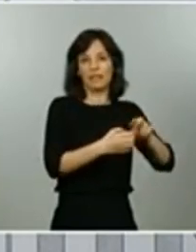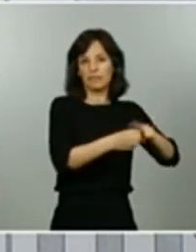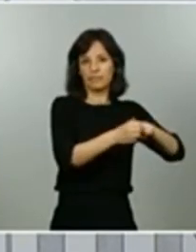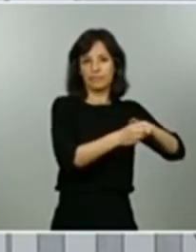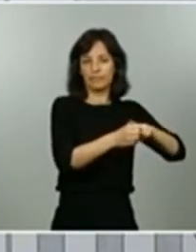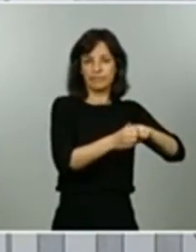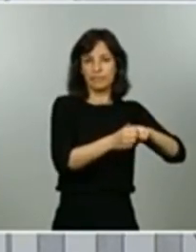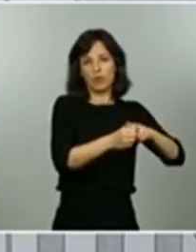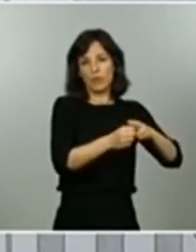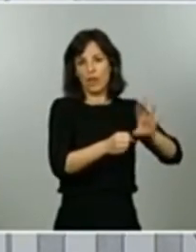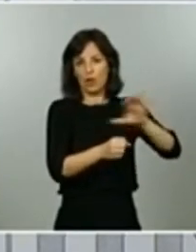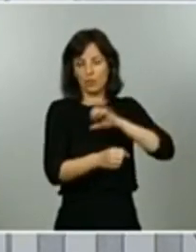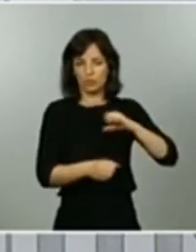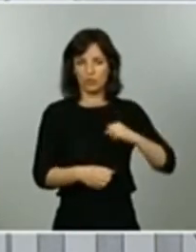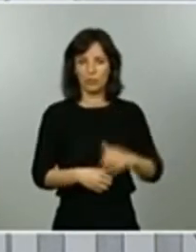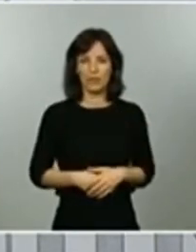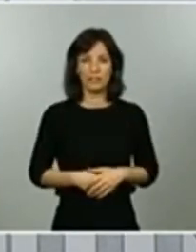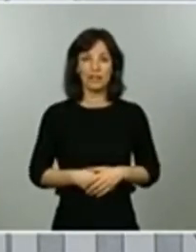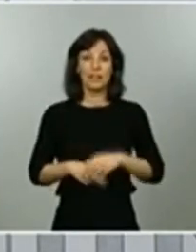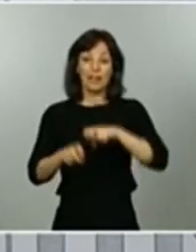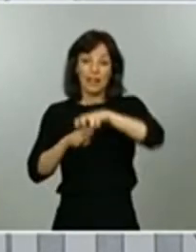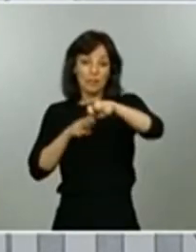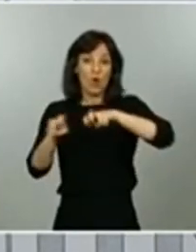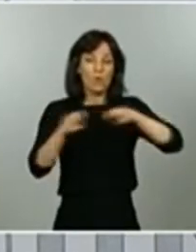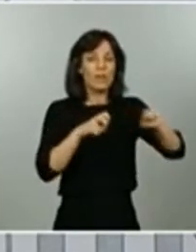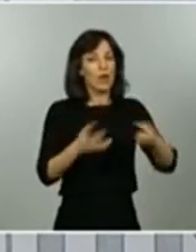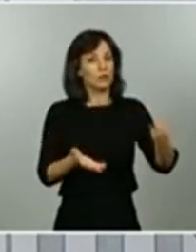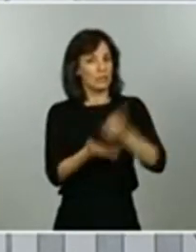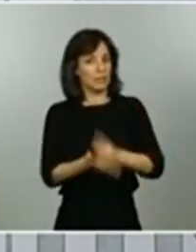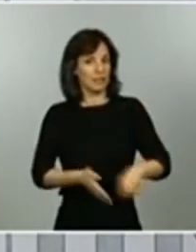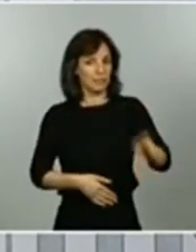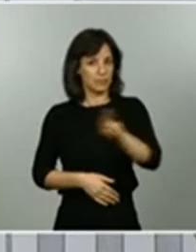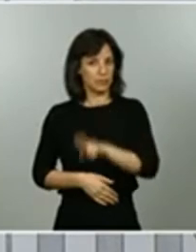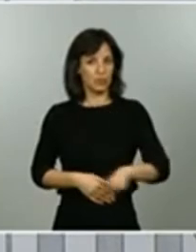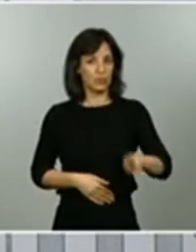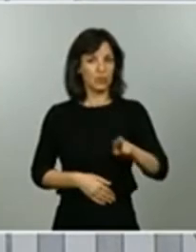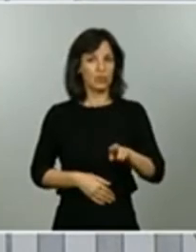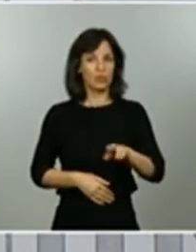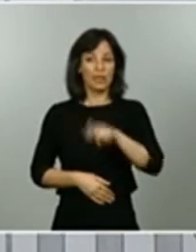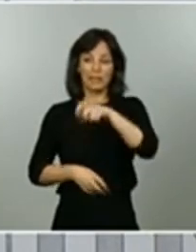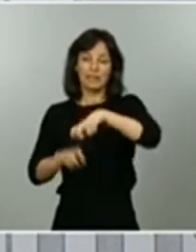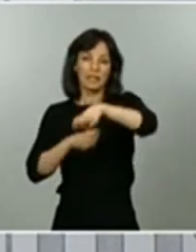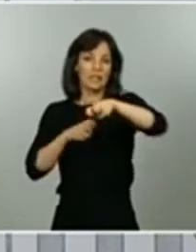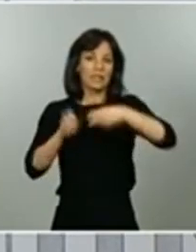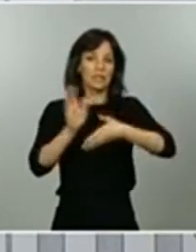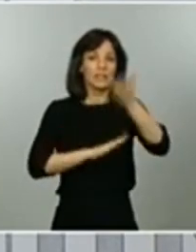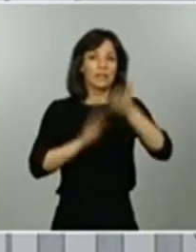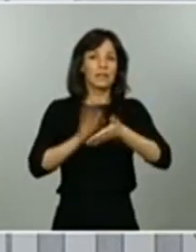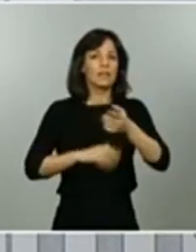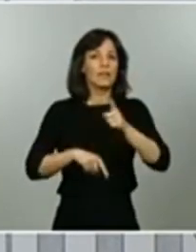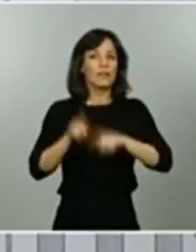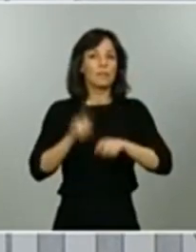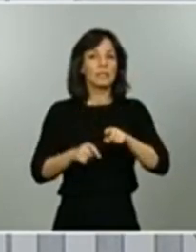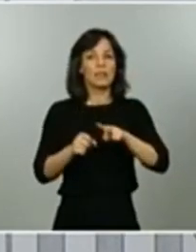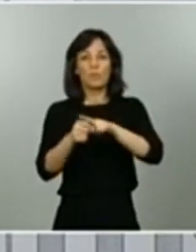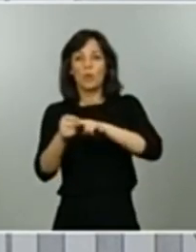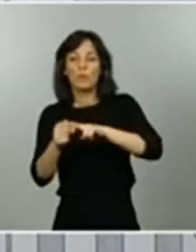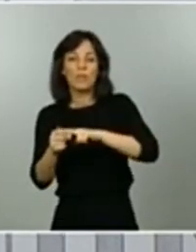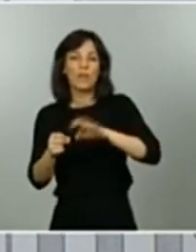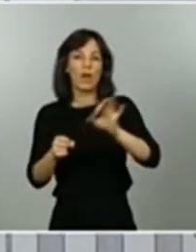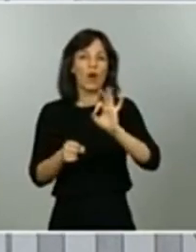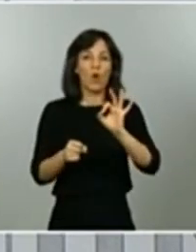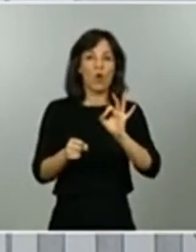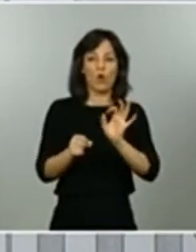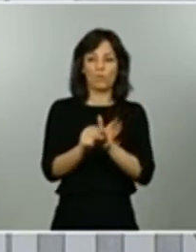la movilidad insistir una vez más se queda circunscrita a la unidad territorial de referencia prácticamente todas las comunidades